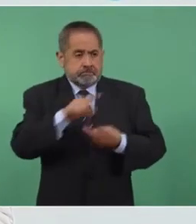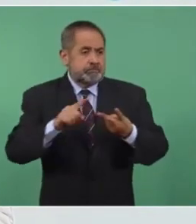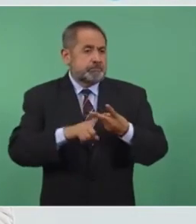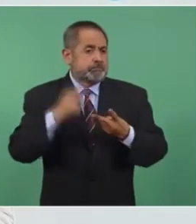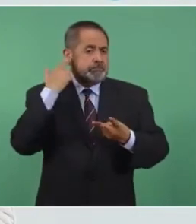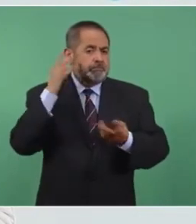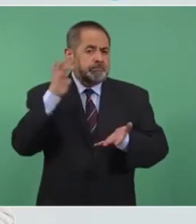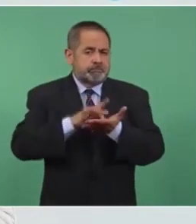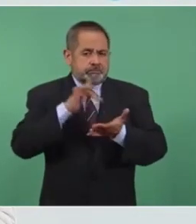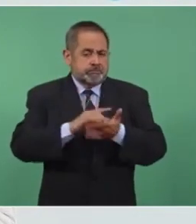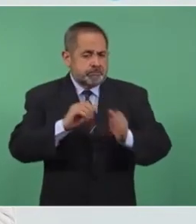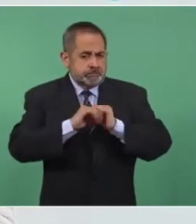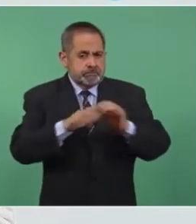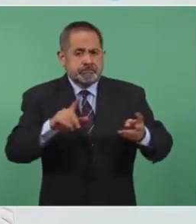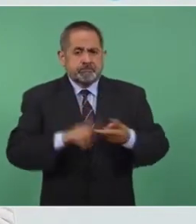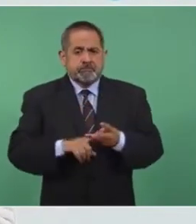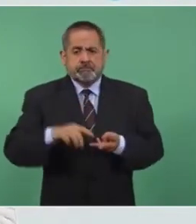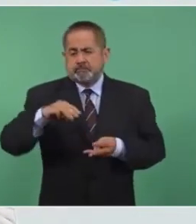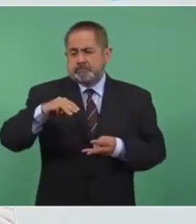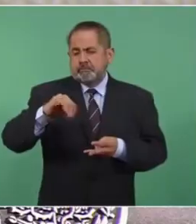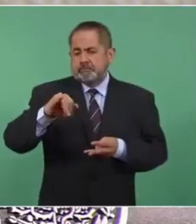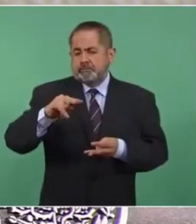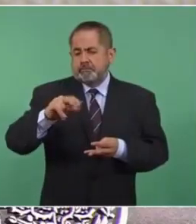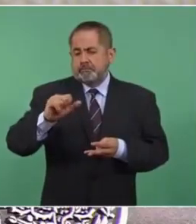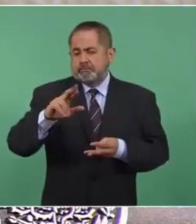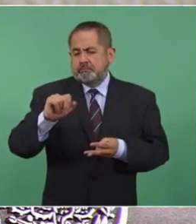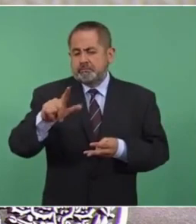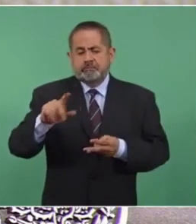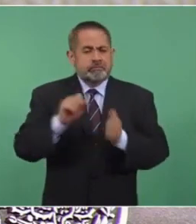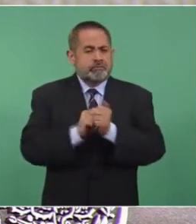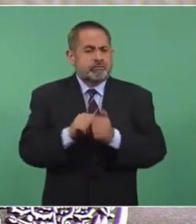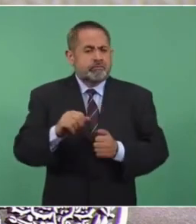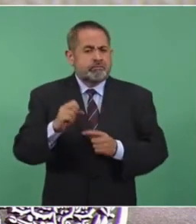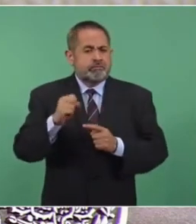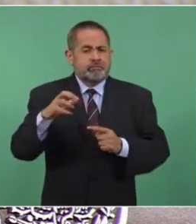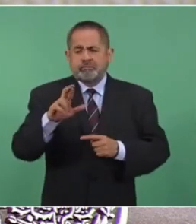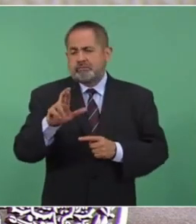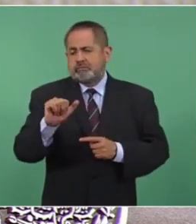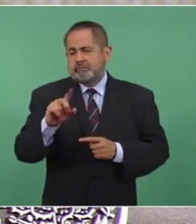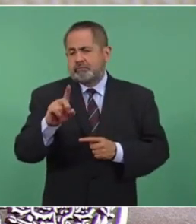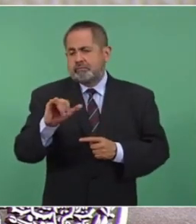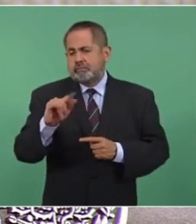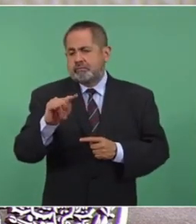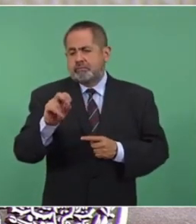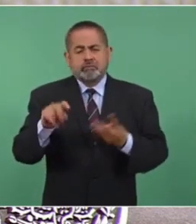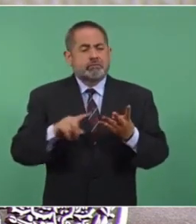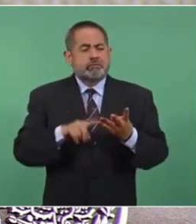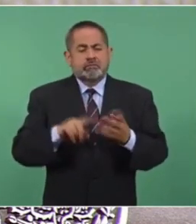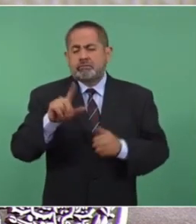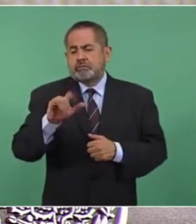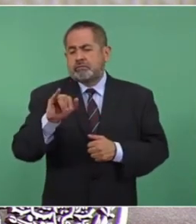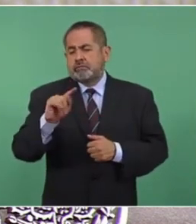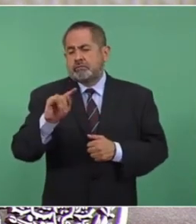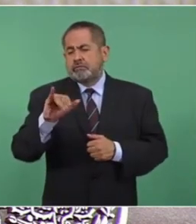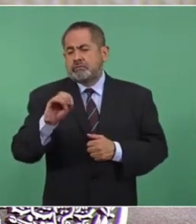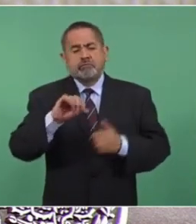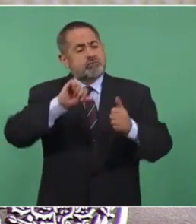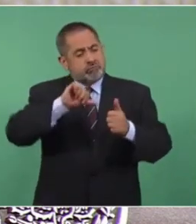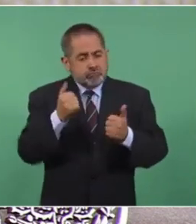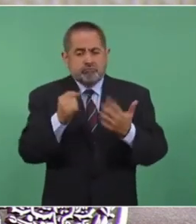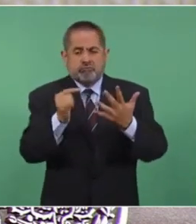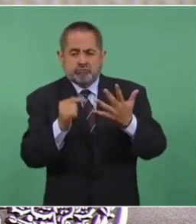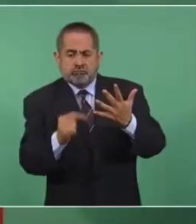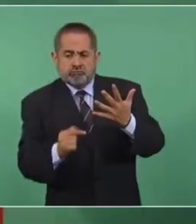radiotelegrafías, minerales radioactivos, litio y demás minerales estratégicos,